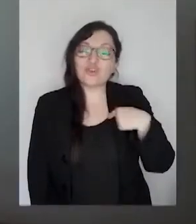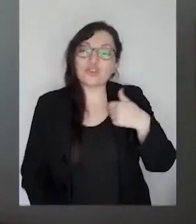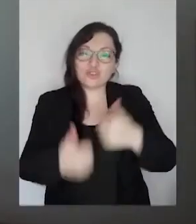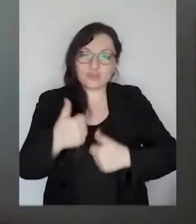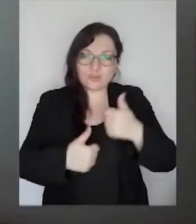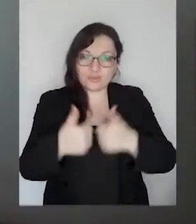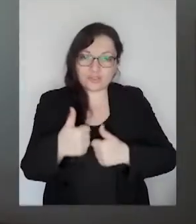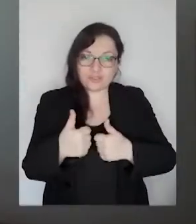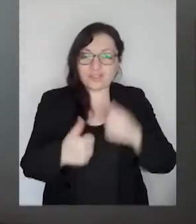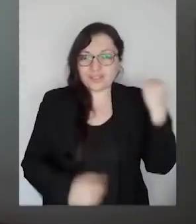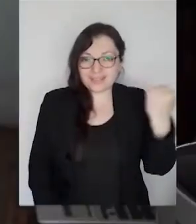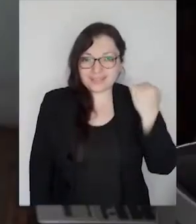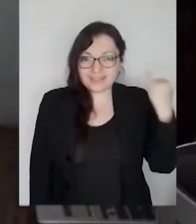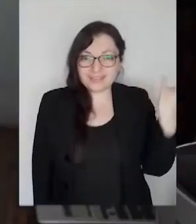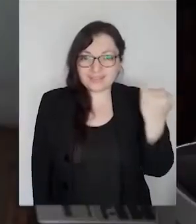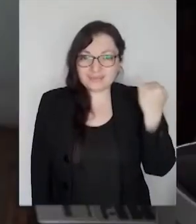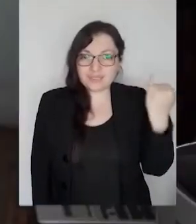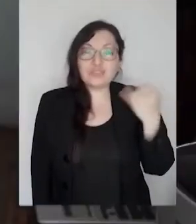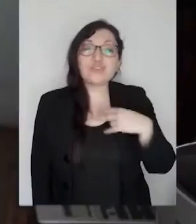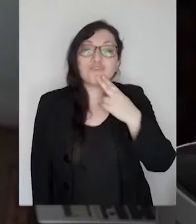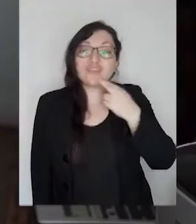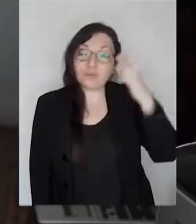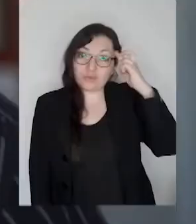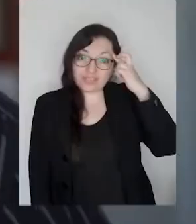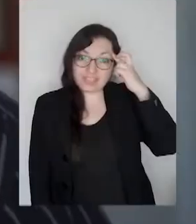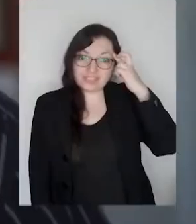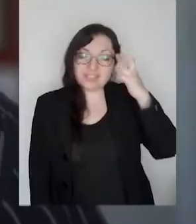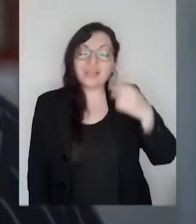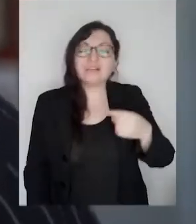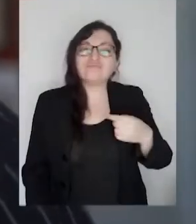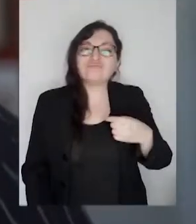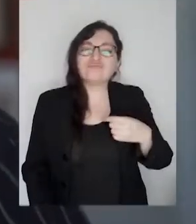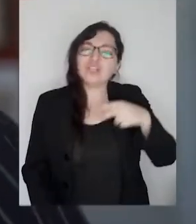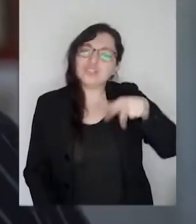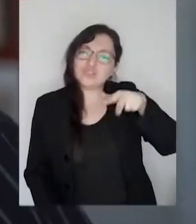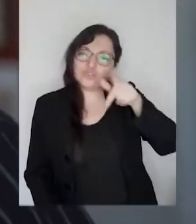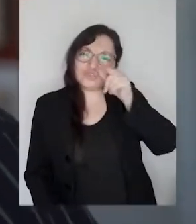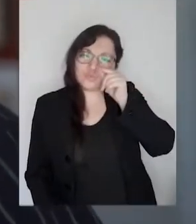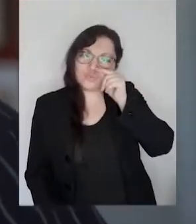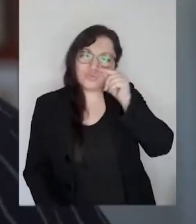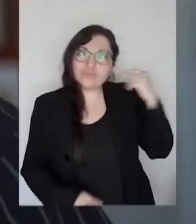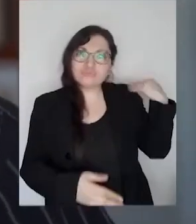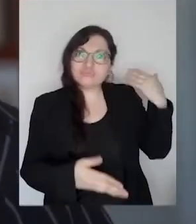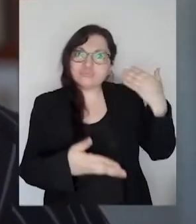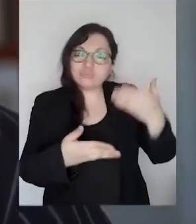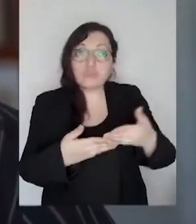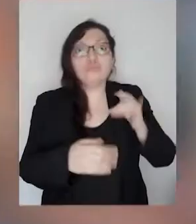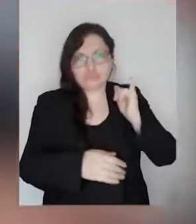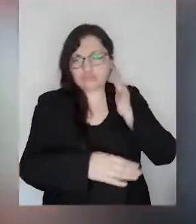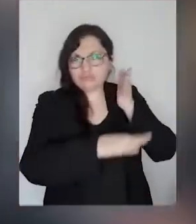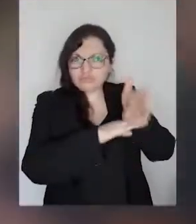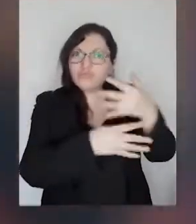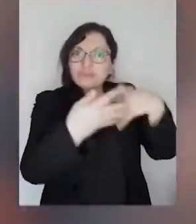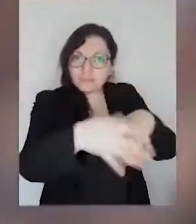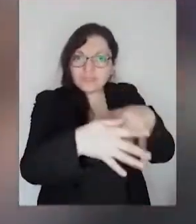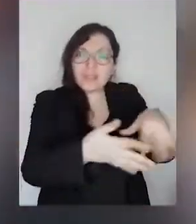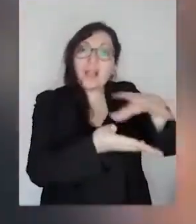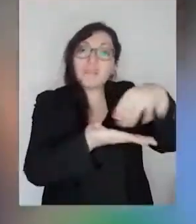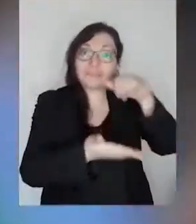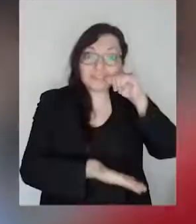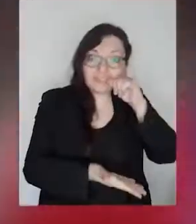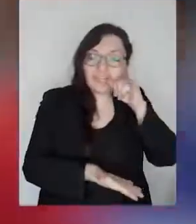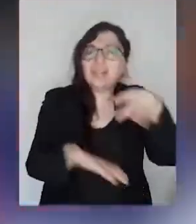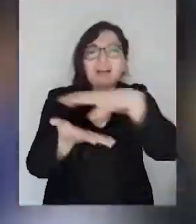profesional independiente, vivo en Providencia. A partir del 18 de octubre yo fui a las marchas, fui a Plaza